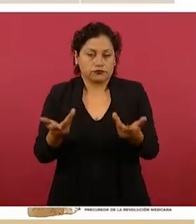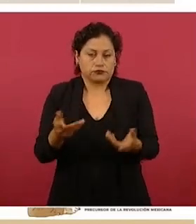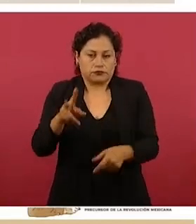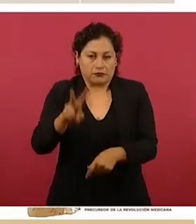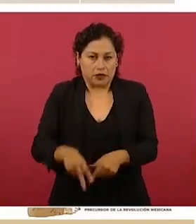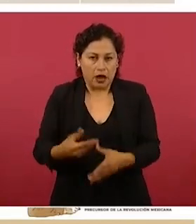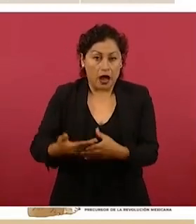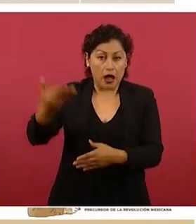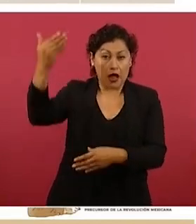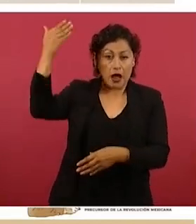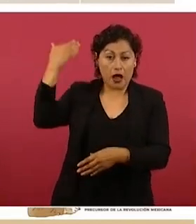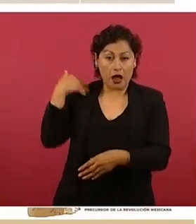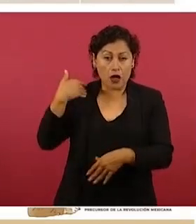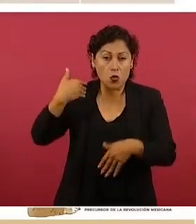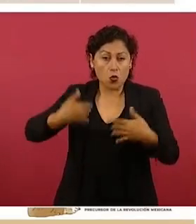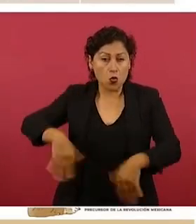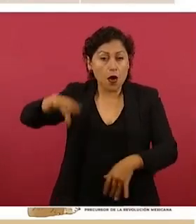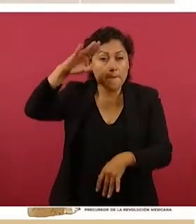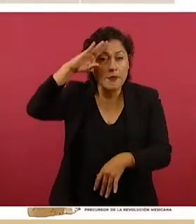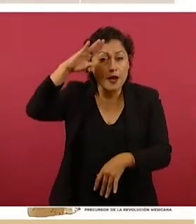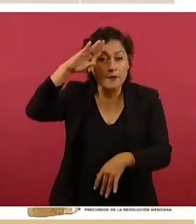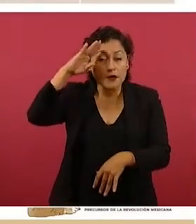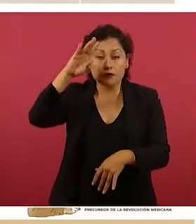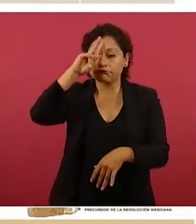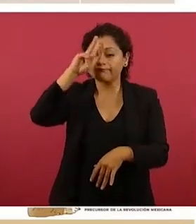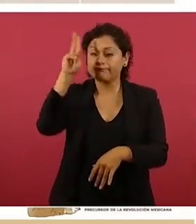que llegamos a vivir durante la segunda ola en particular.